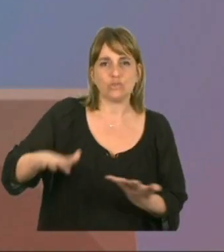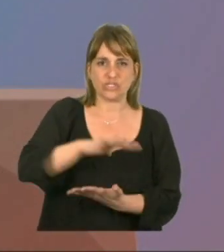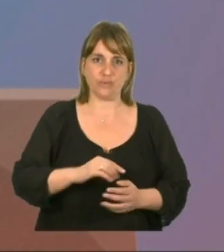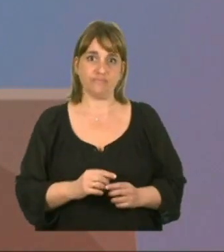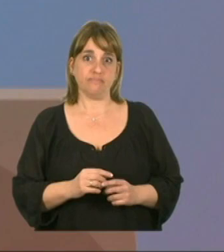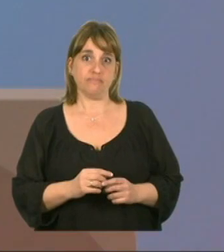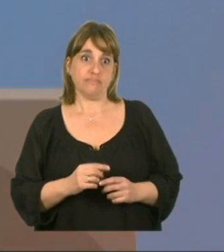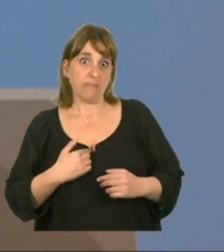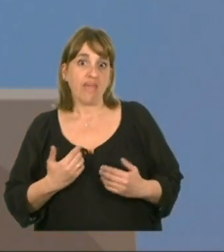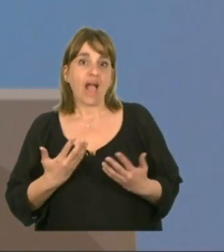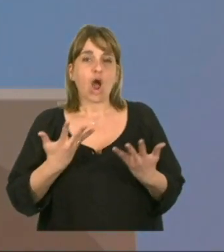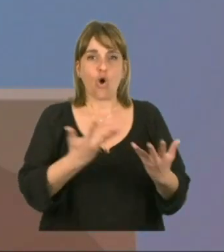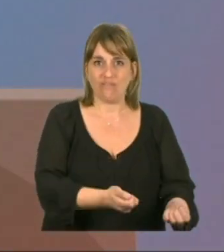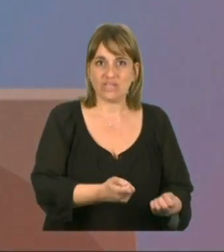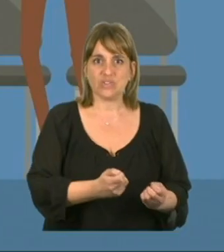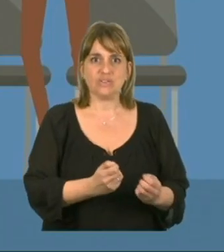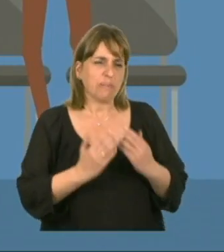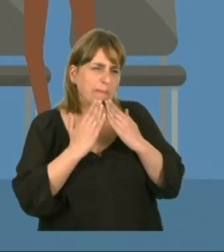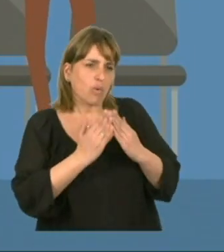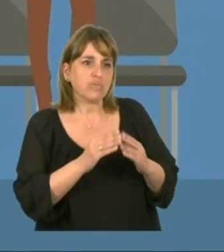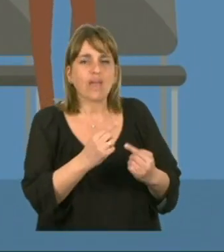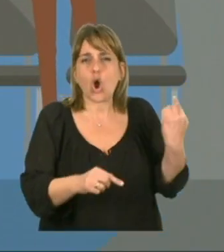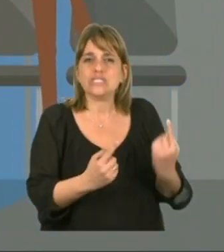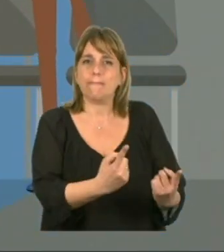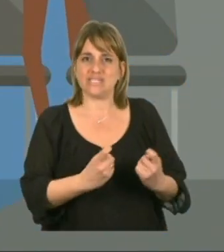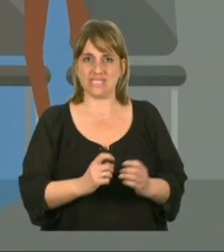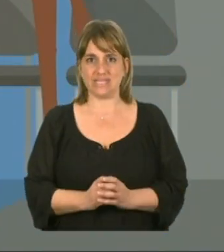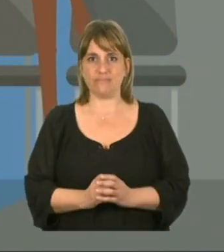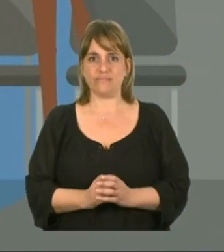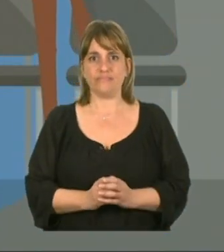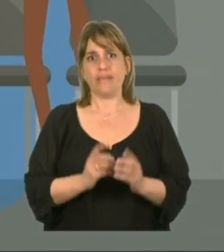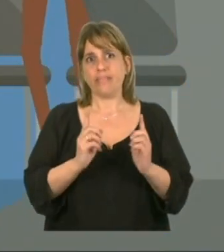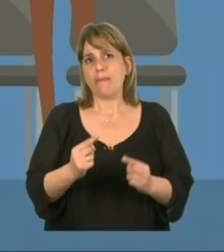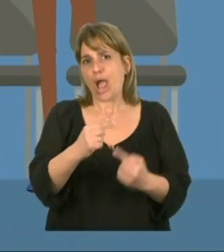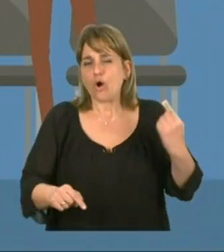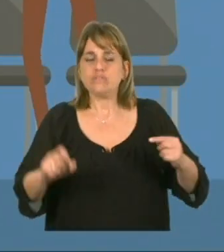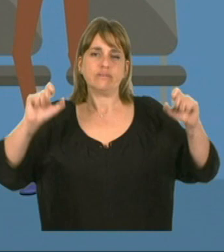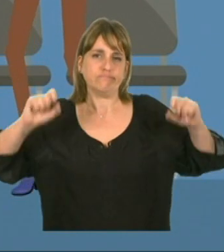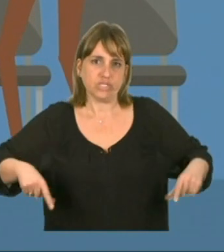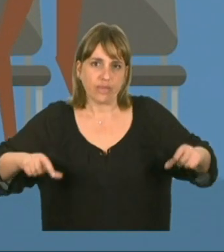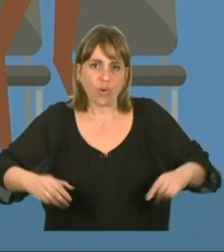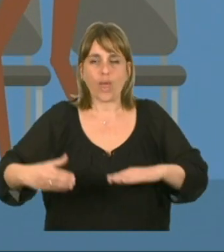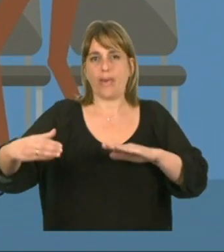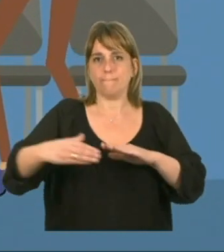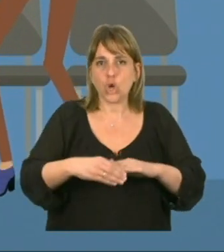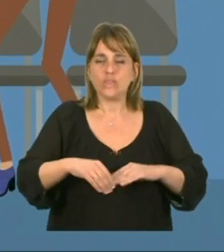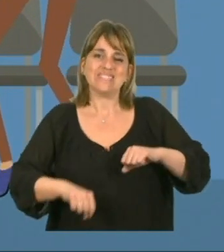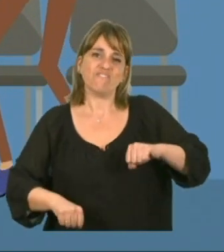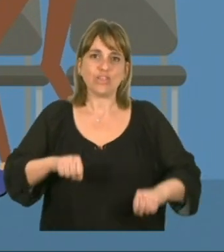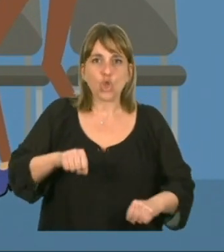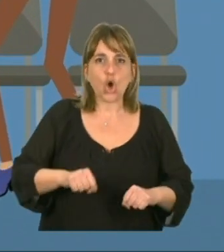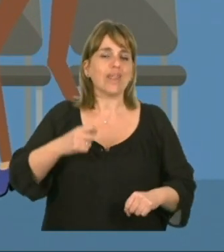colaboración y pregúntale qué necesita. Identifica la orientación de las ayudas técnicas como sillas de ruedas, prótesis, bastones,